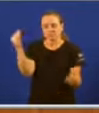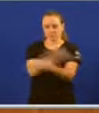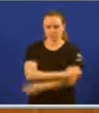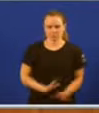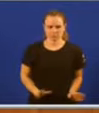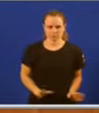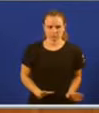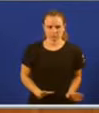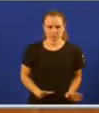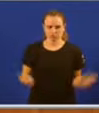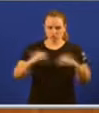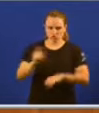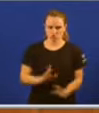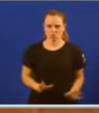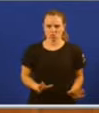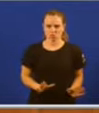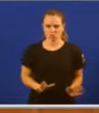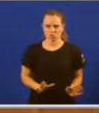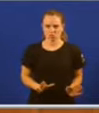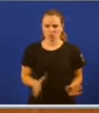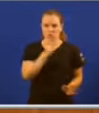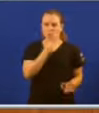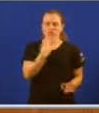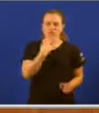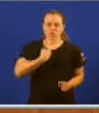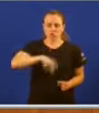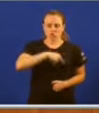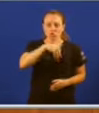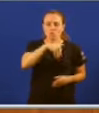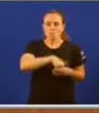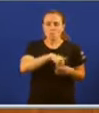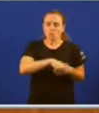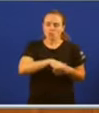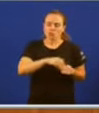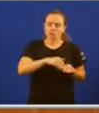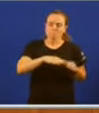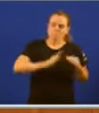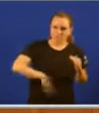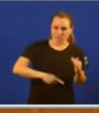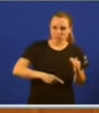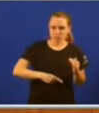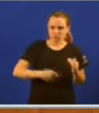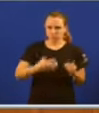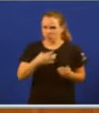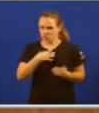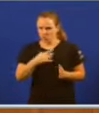razón porque nos dixo aquí que como temos menos votos non podemos calificar a malloría. Pero que pasa? Hai mayorías e minorías en Galiza.